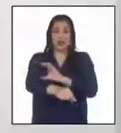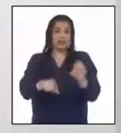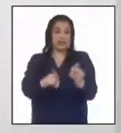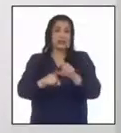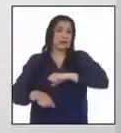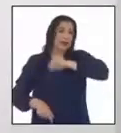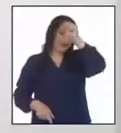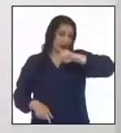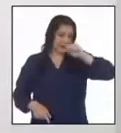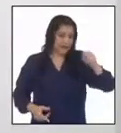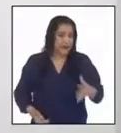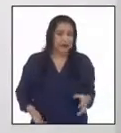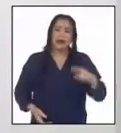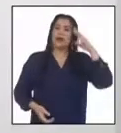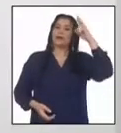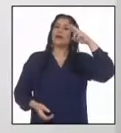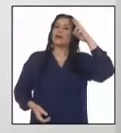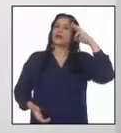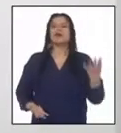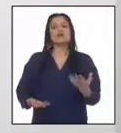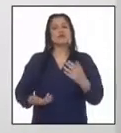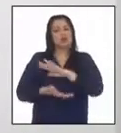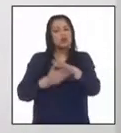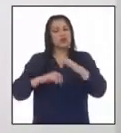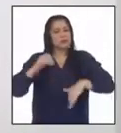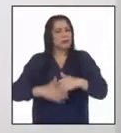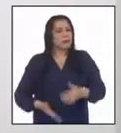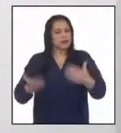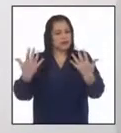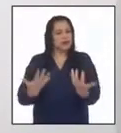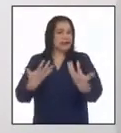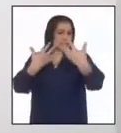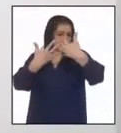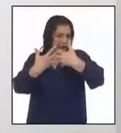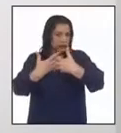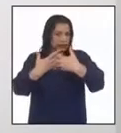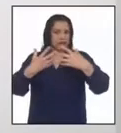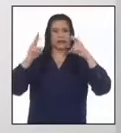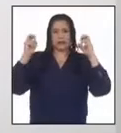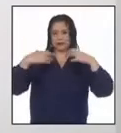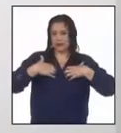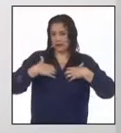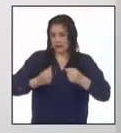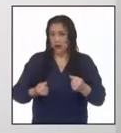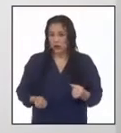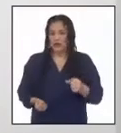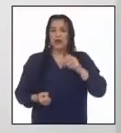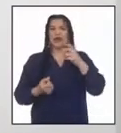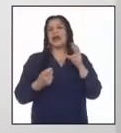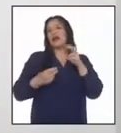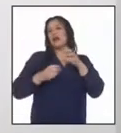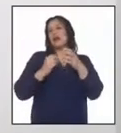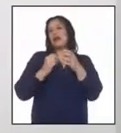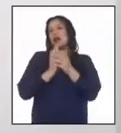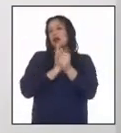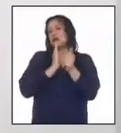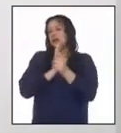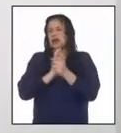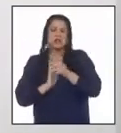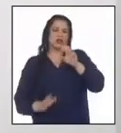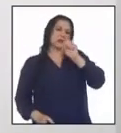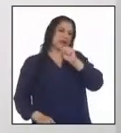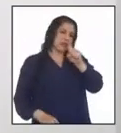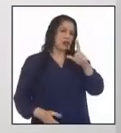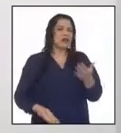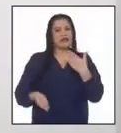Así es, por lo que parte de estas obras estuvieron vinculadas a la salubridad. Sebastián Lorente se refiere a este